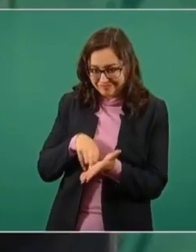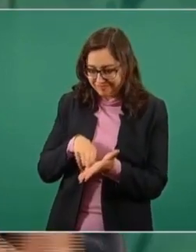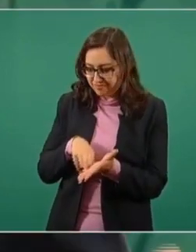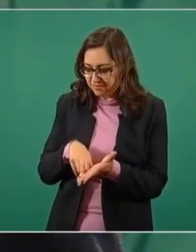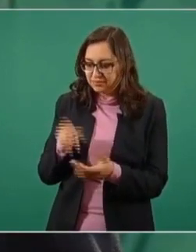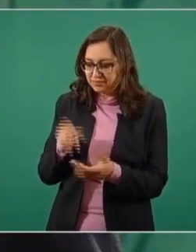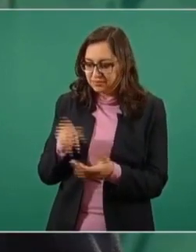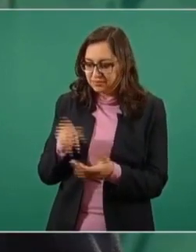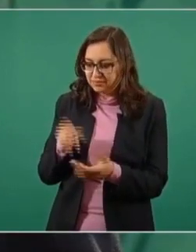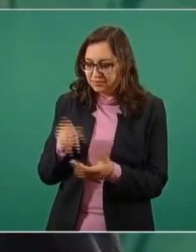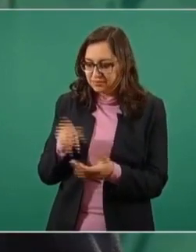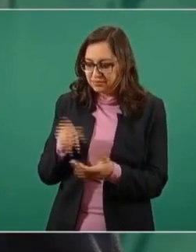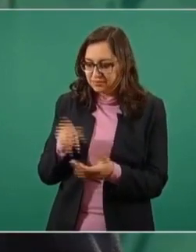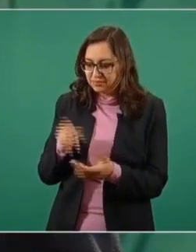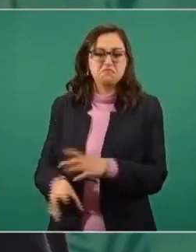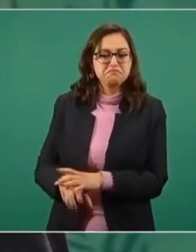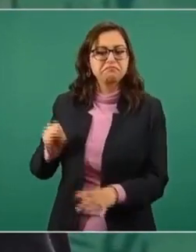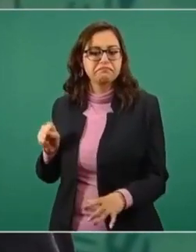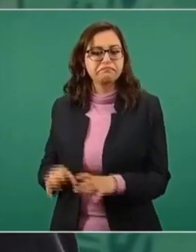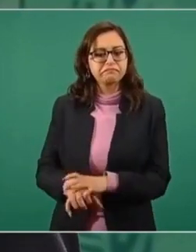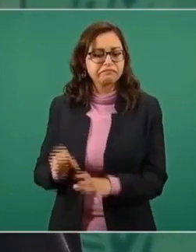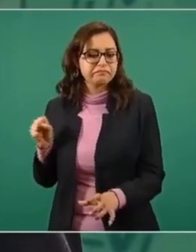se empieza a explotar